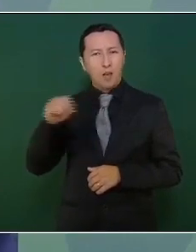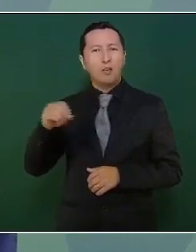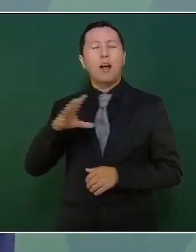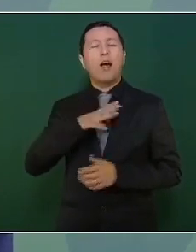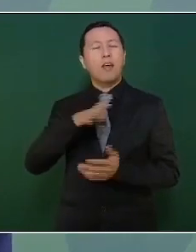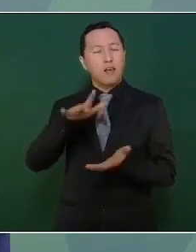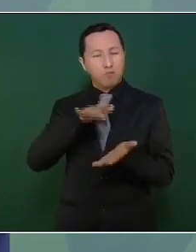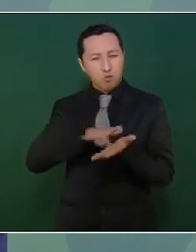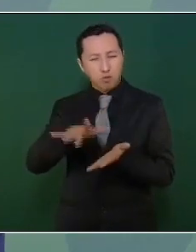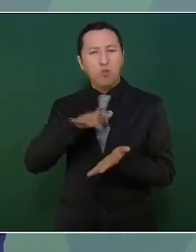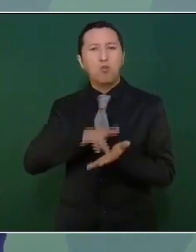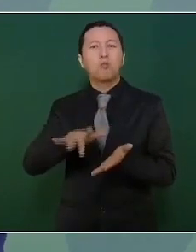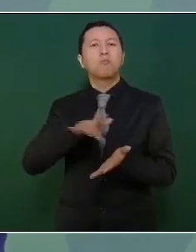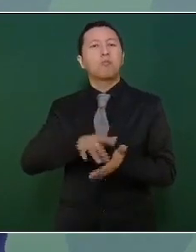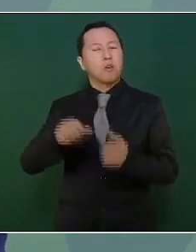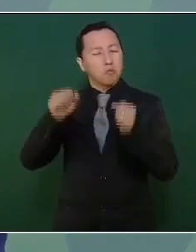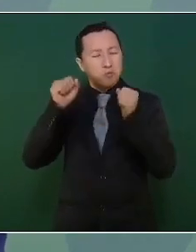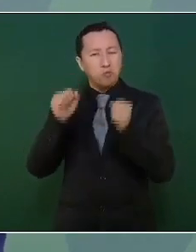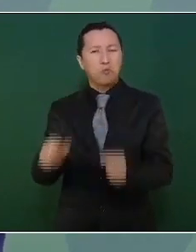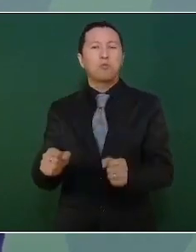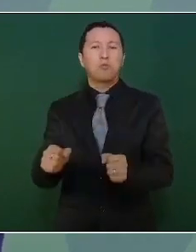especial.